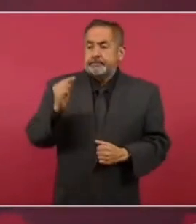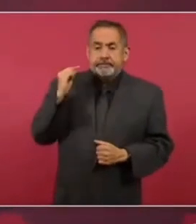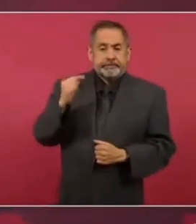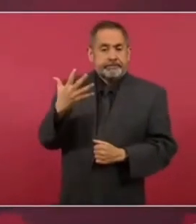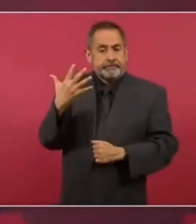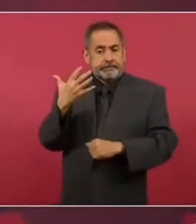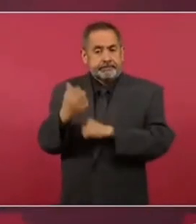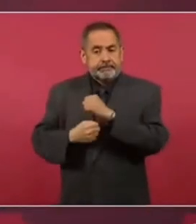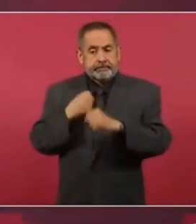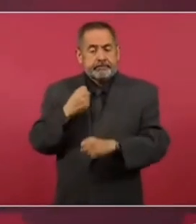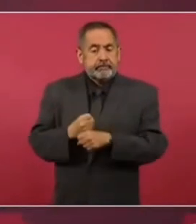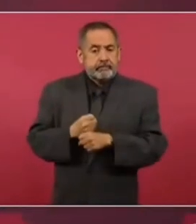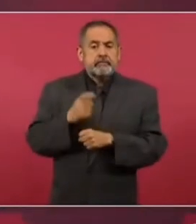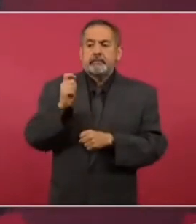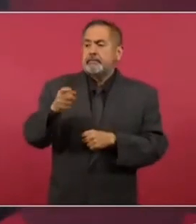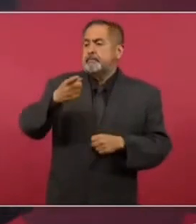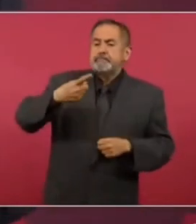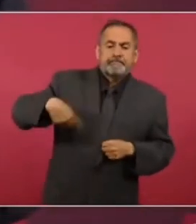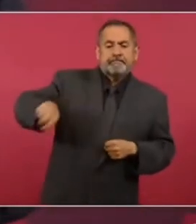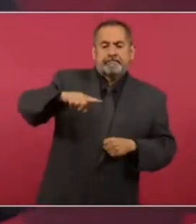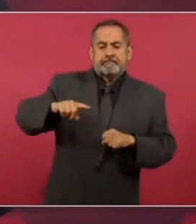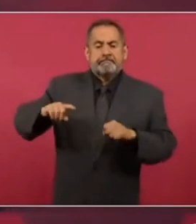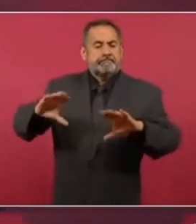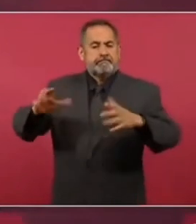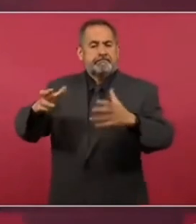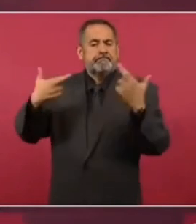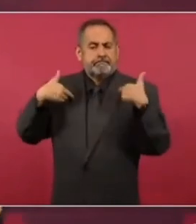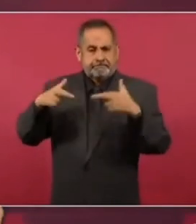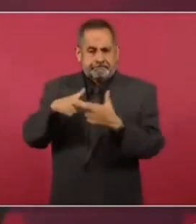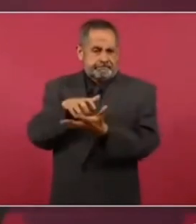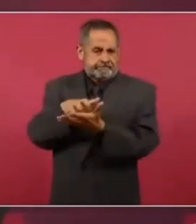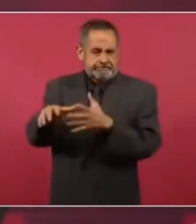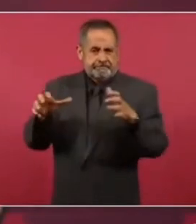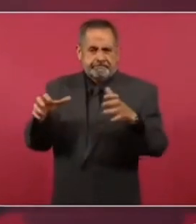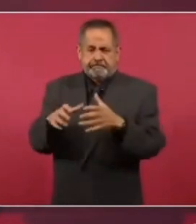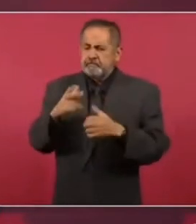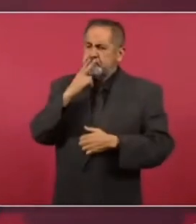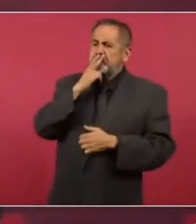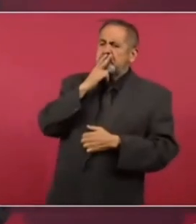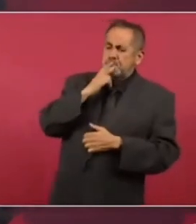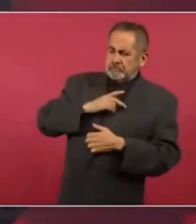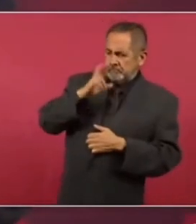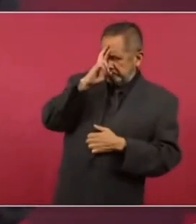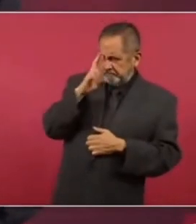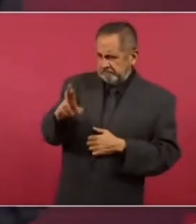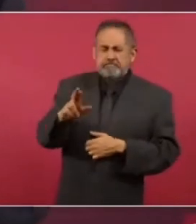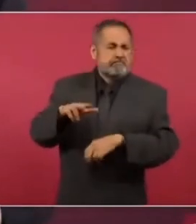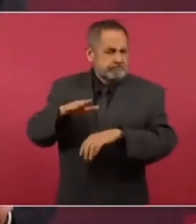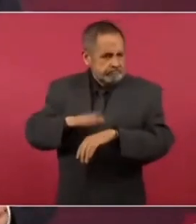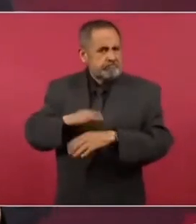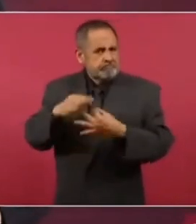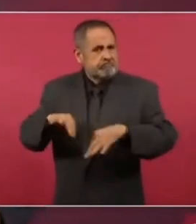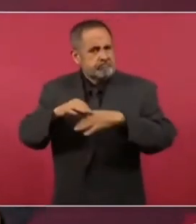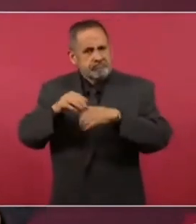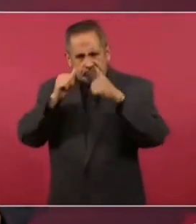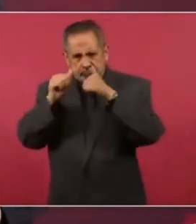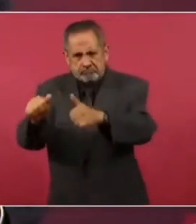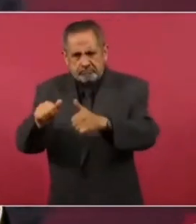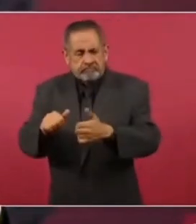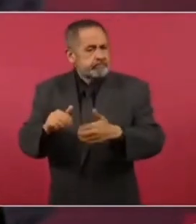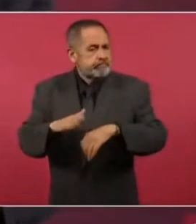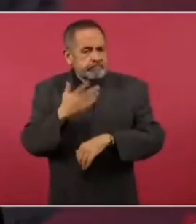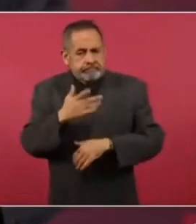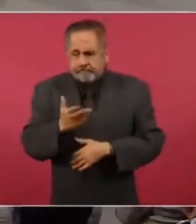años el magisterio ha sido más valorado y más respetado porque tenemos en el presidente